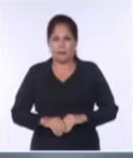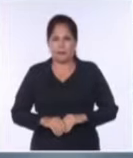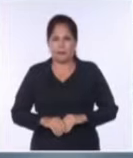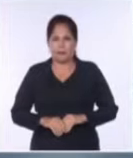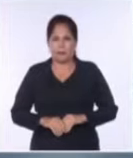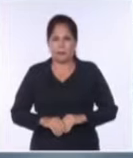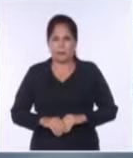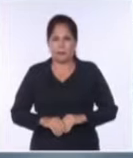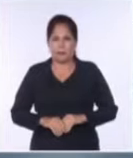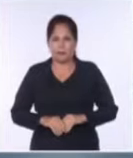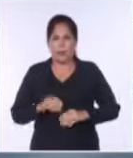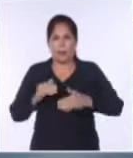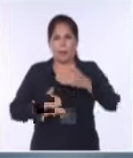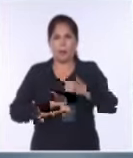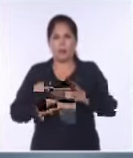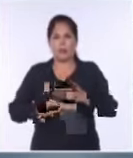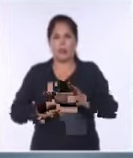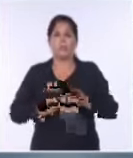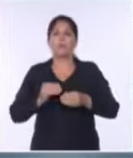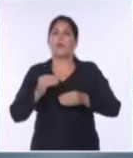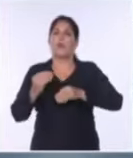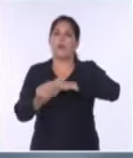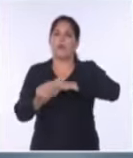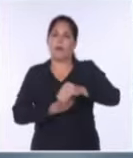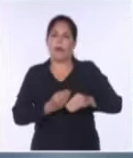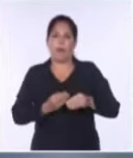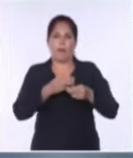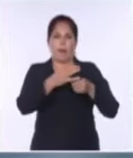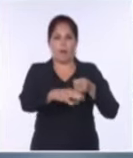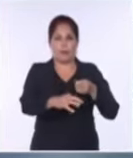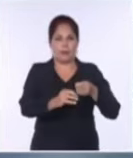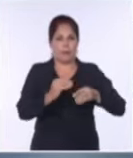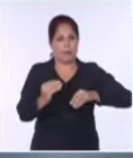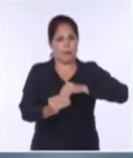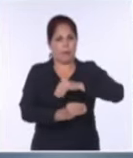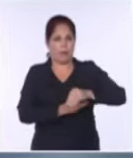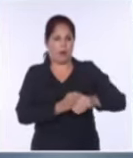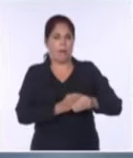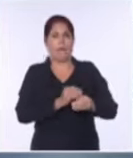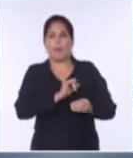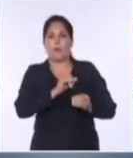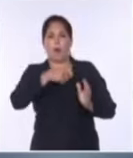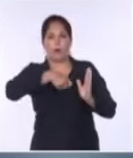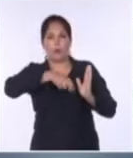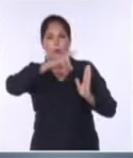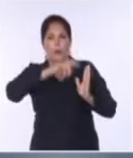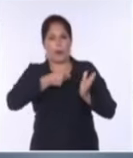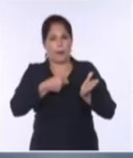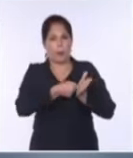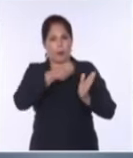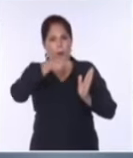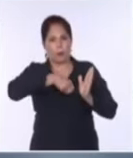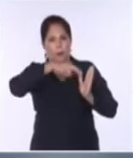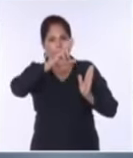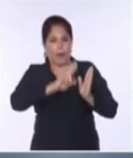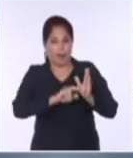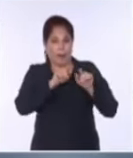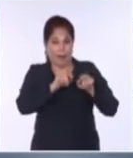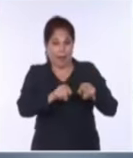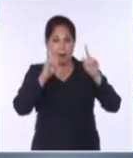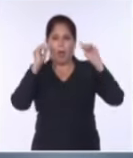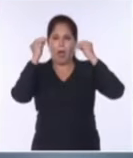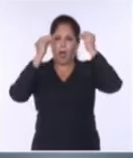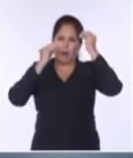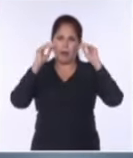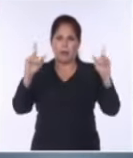La marcha del proceso de bancarización centró los debates de los diputados en la Comisión de Asuntos Económicos de la Asamblea Nacional del Poder Popular previo al